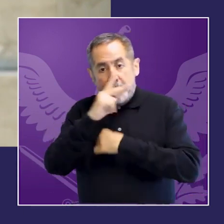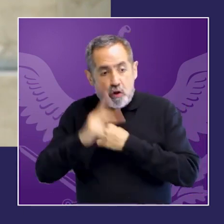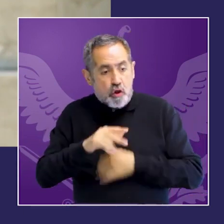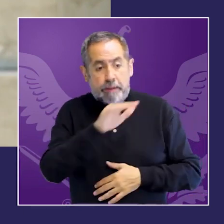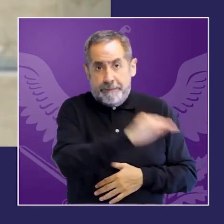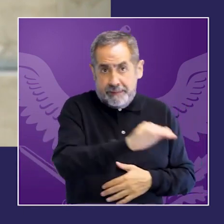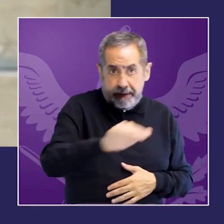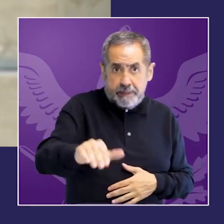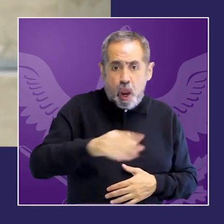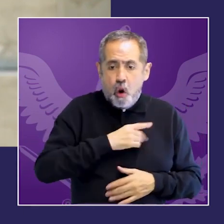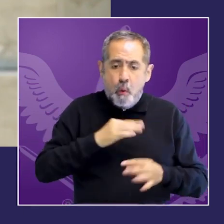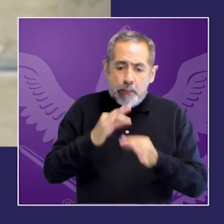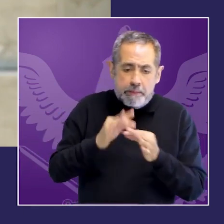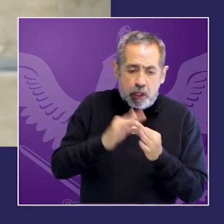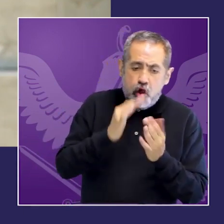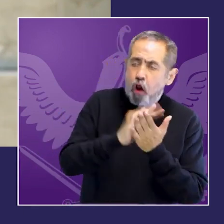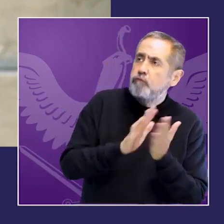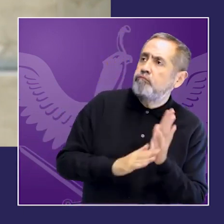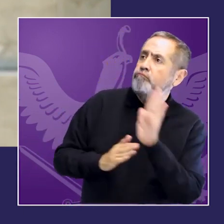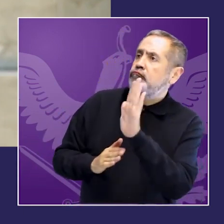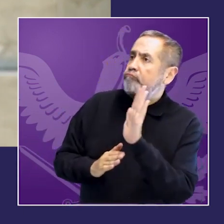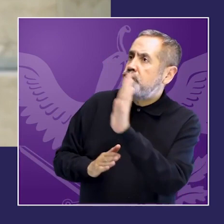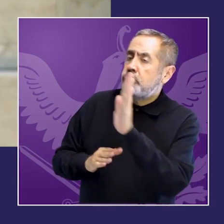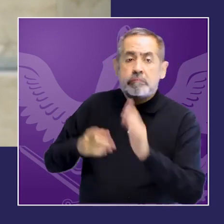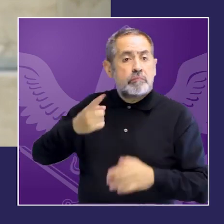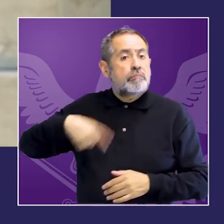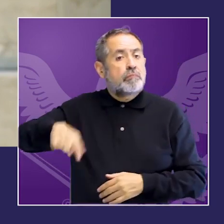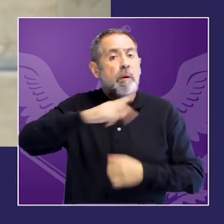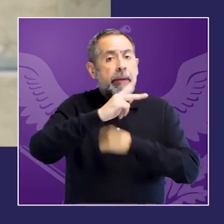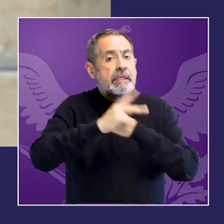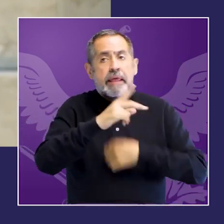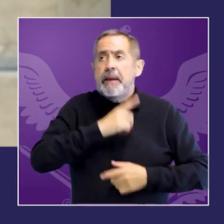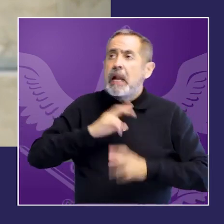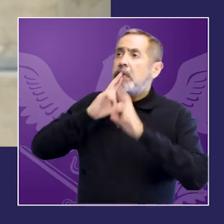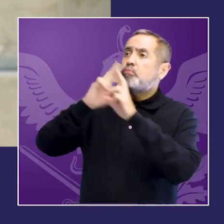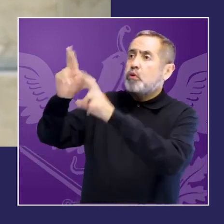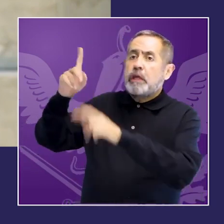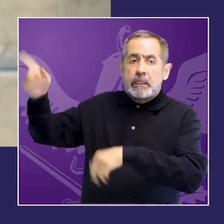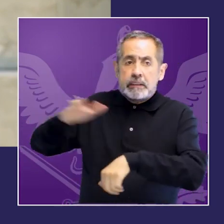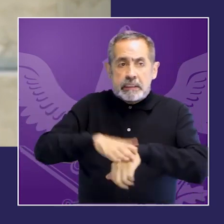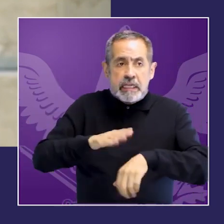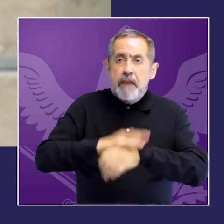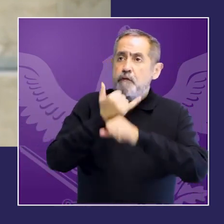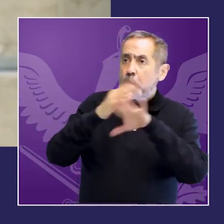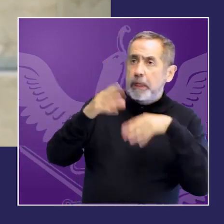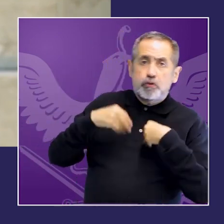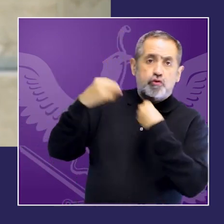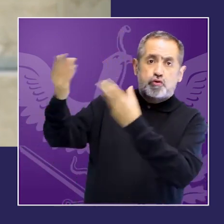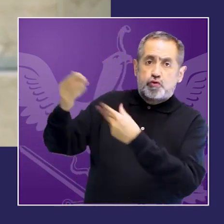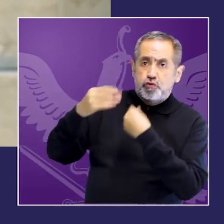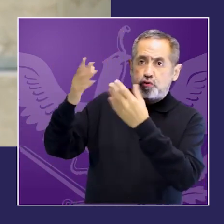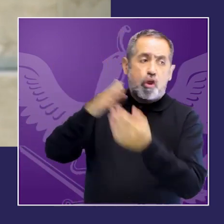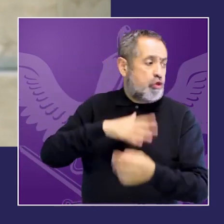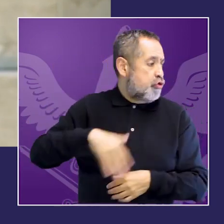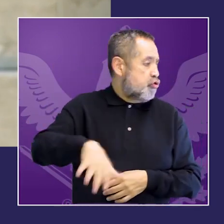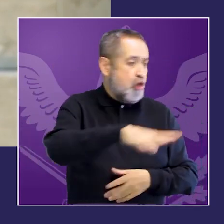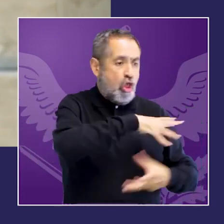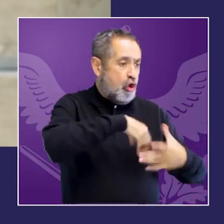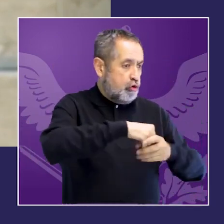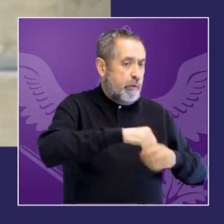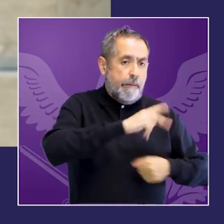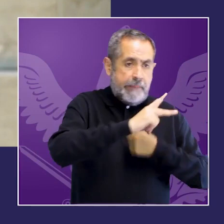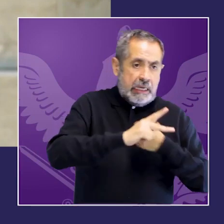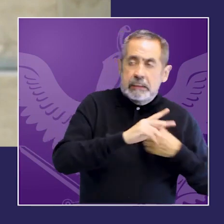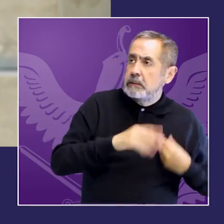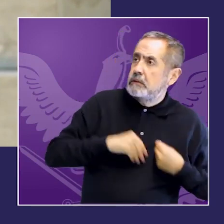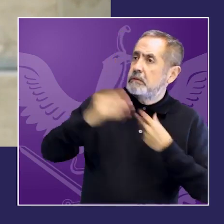cumplimiento de esas obligaciones los Estados tienen la obligación de responder brindando información de todos los poderes del Estado y la sociedad civil